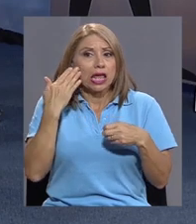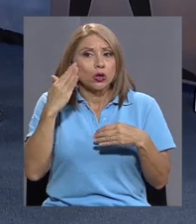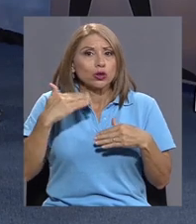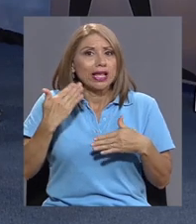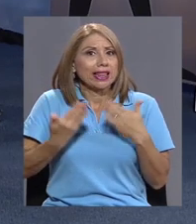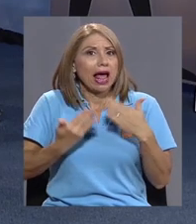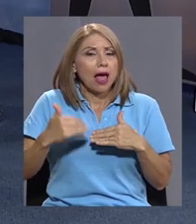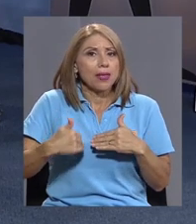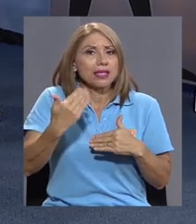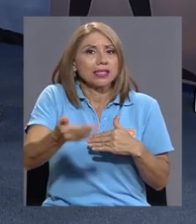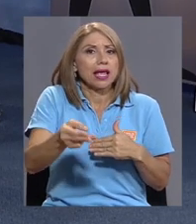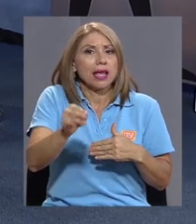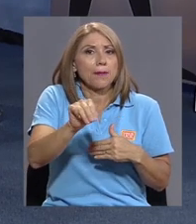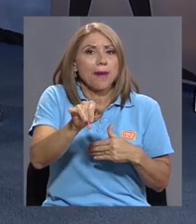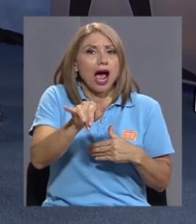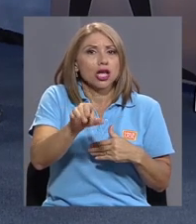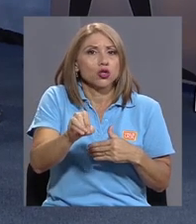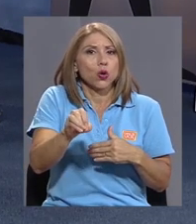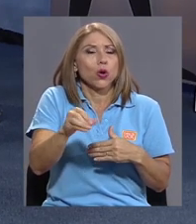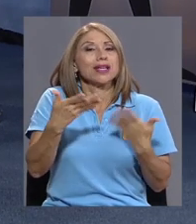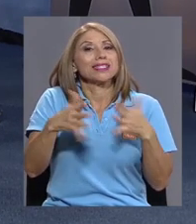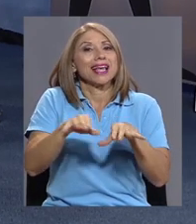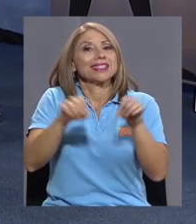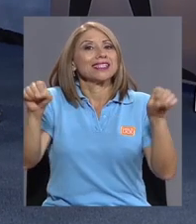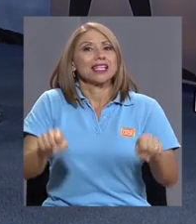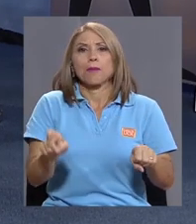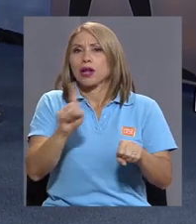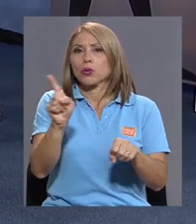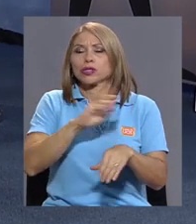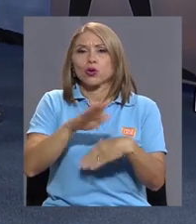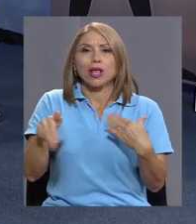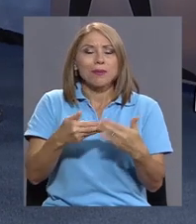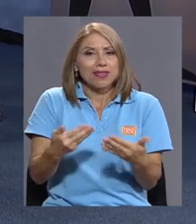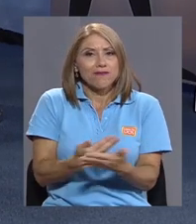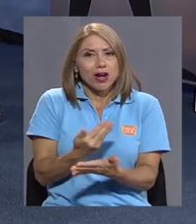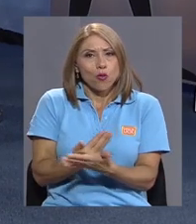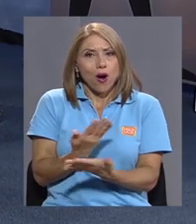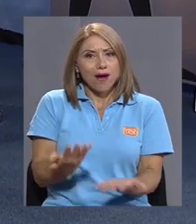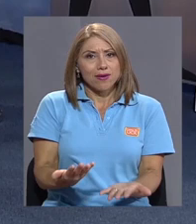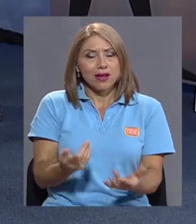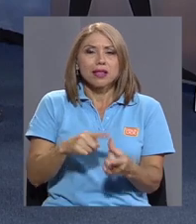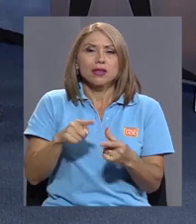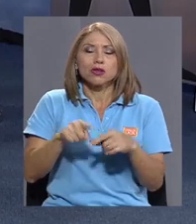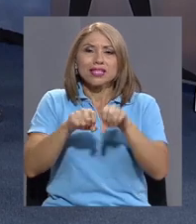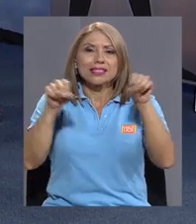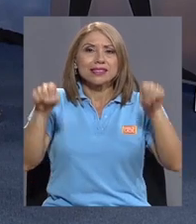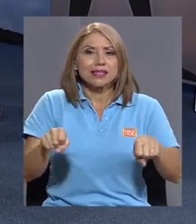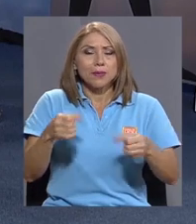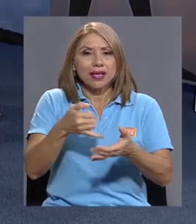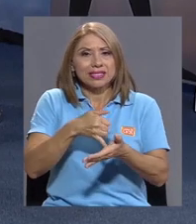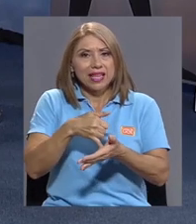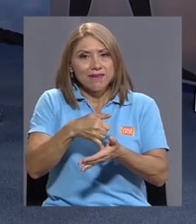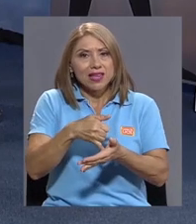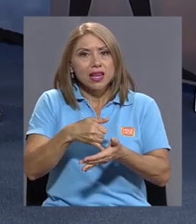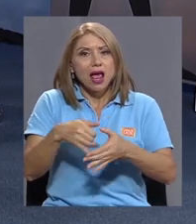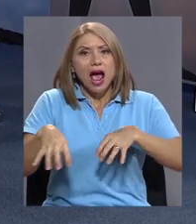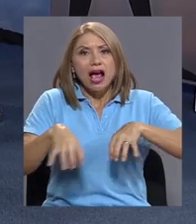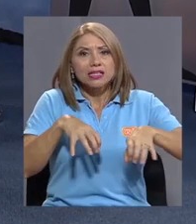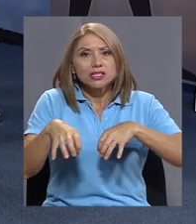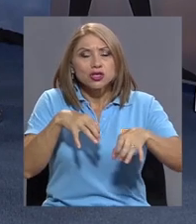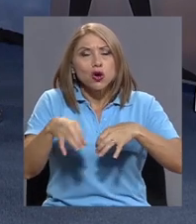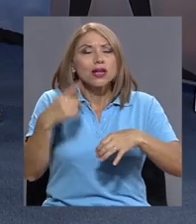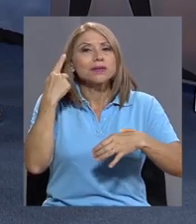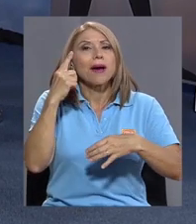y ya el sistema no es totalmente renovable. Entonces, el sistema es bastante débil en acciones